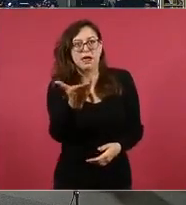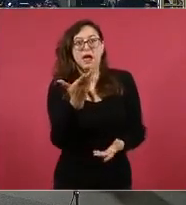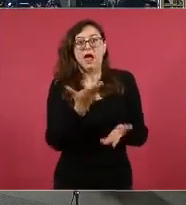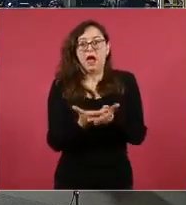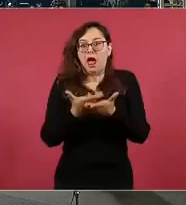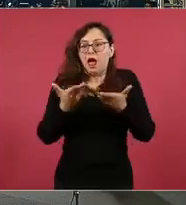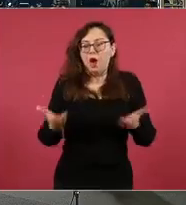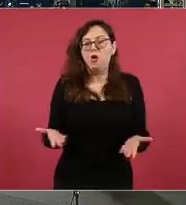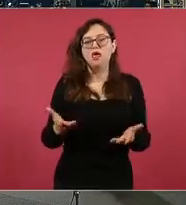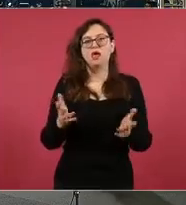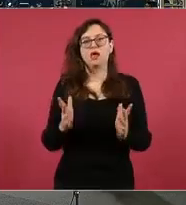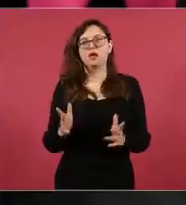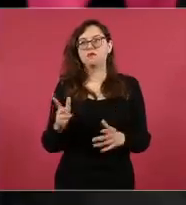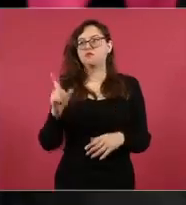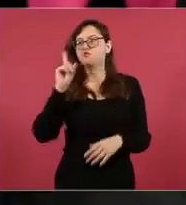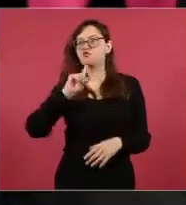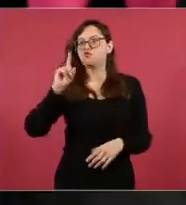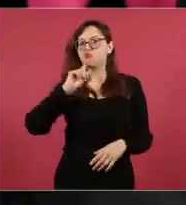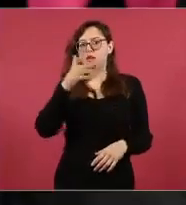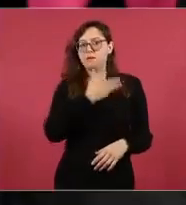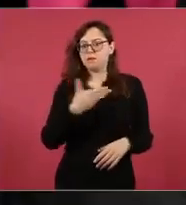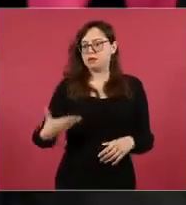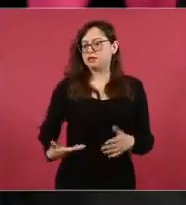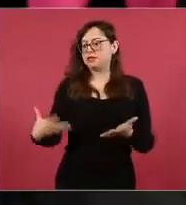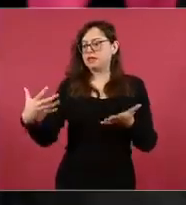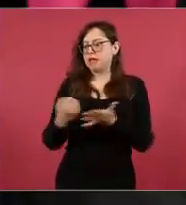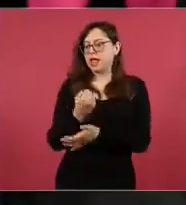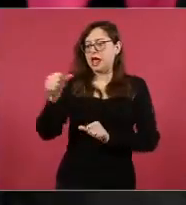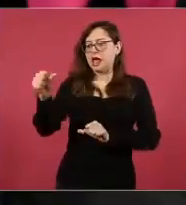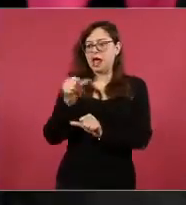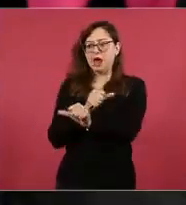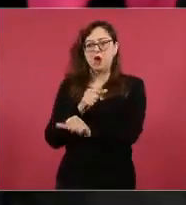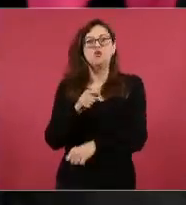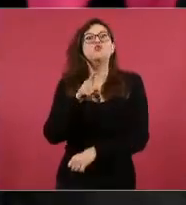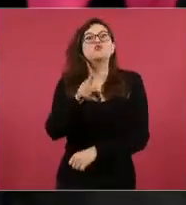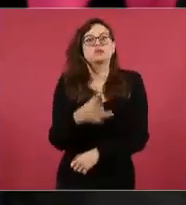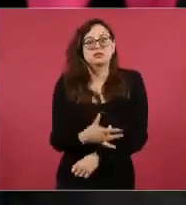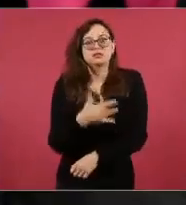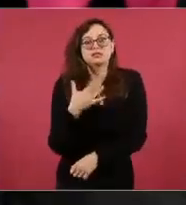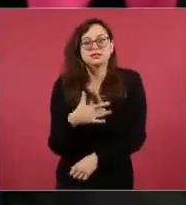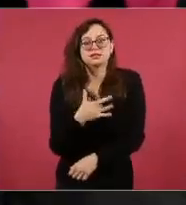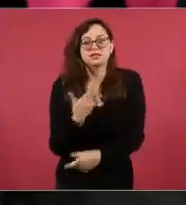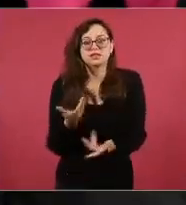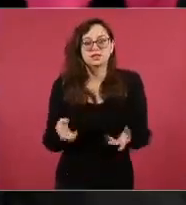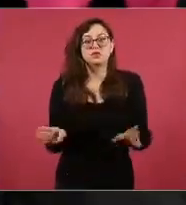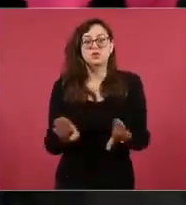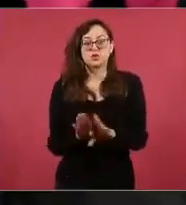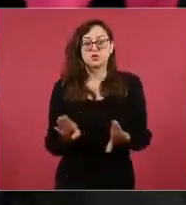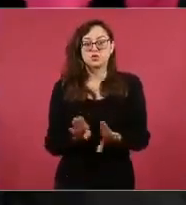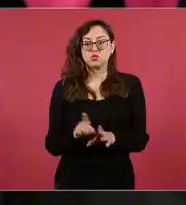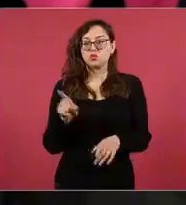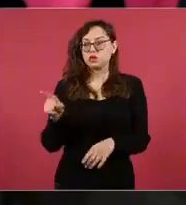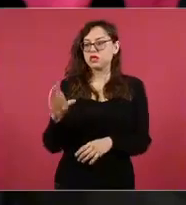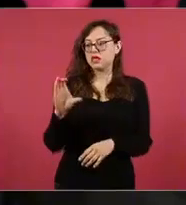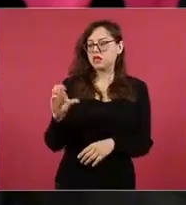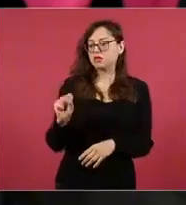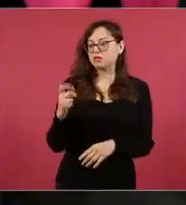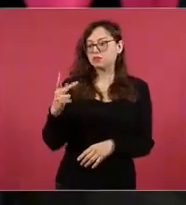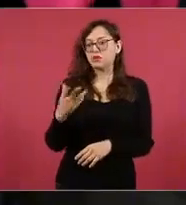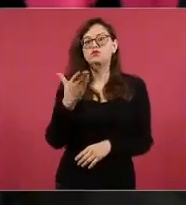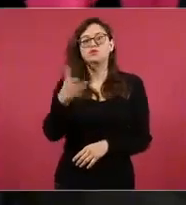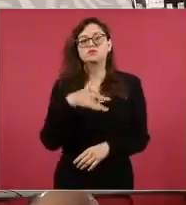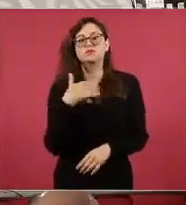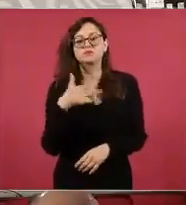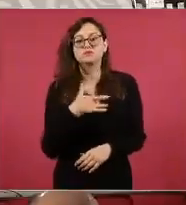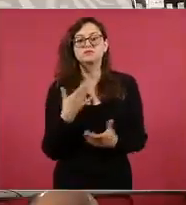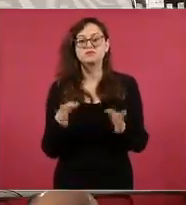esposo como presidenta de México? ¿Qué opinión tiene sobre la doctora Claudia Sheinbaum? ¿Qué siente usted? Perfecto.